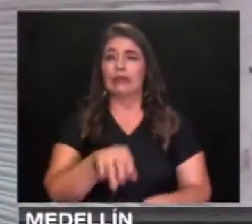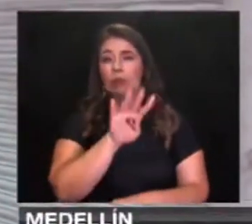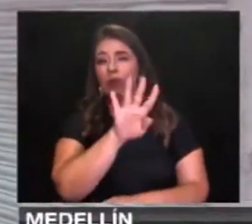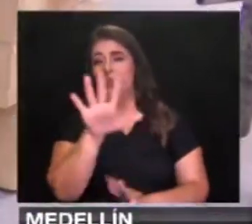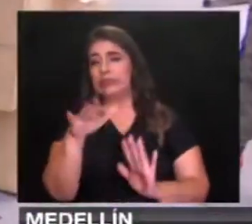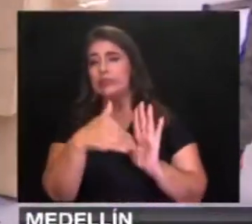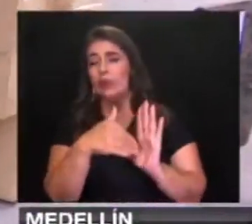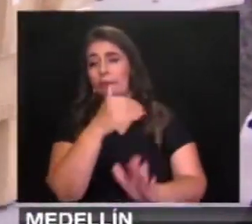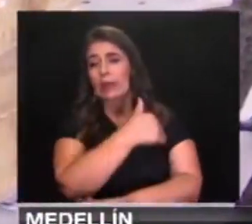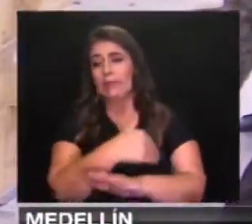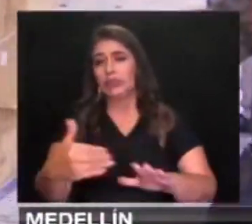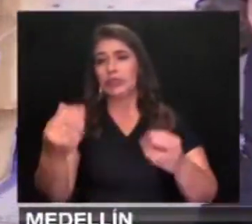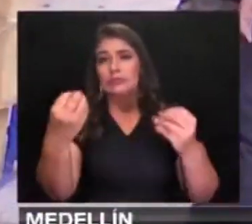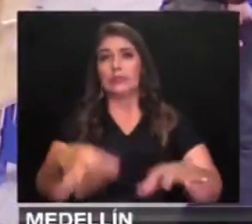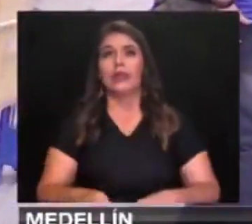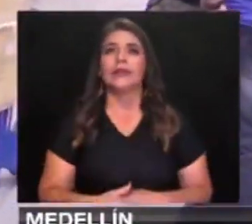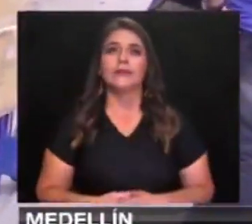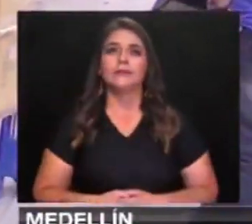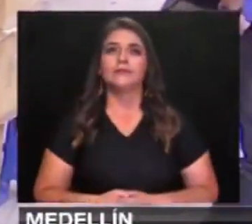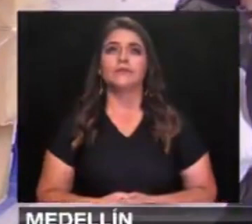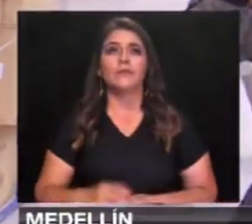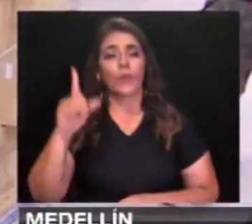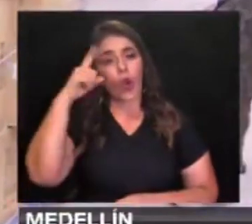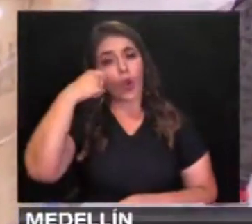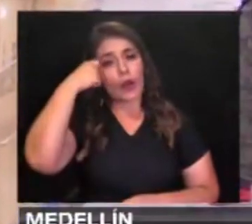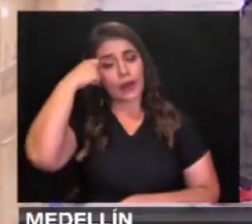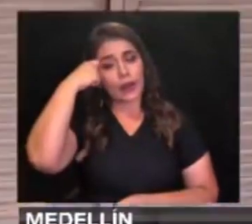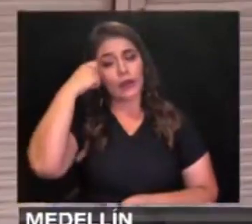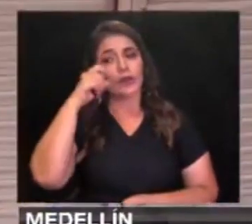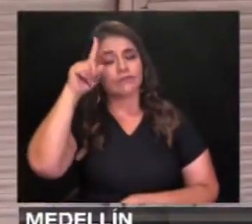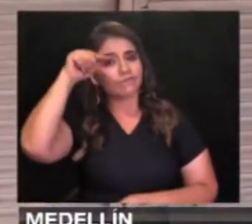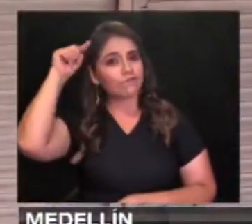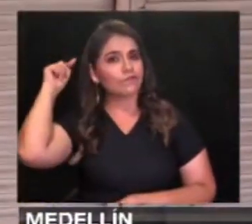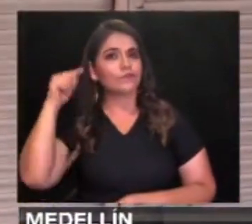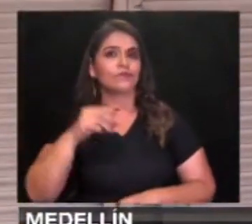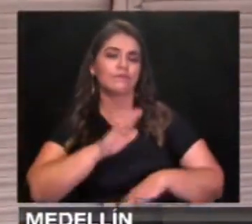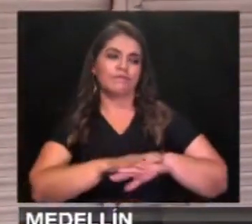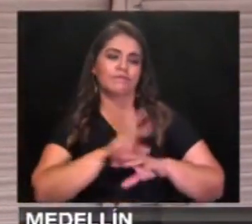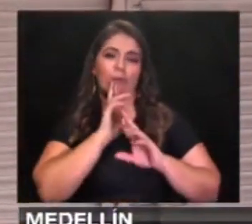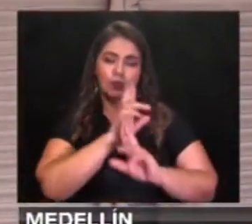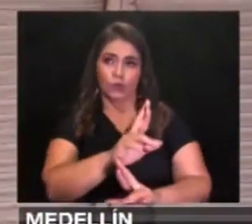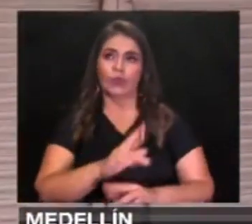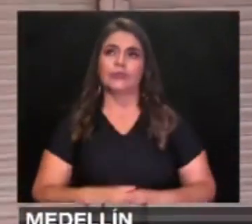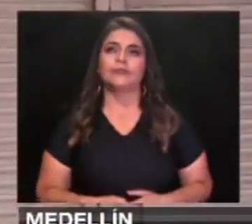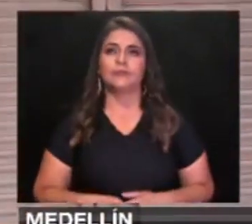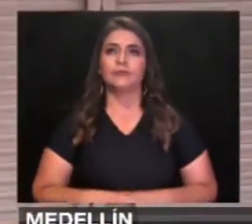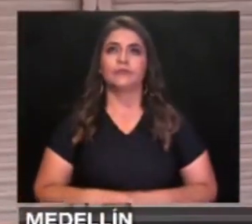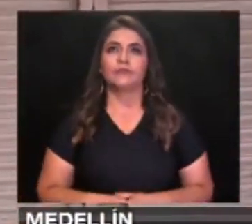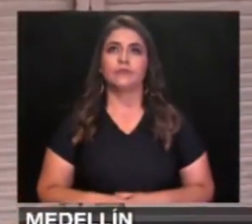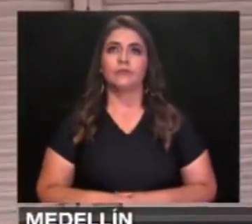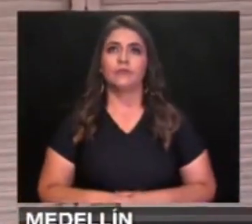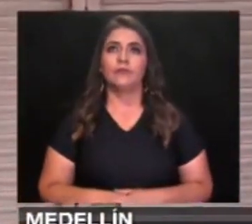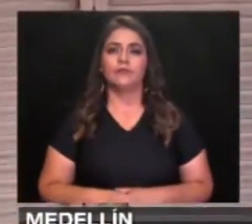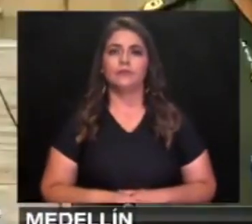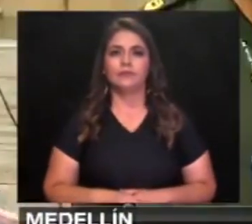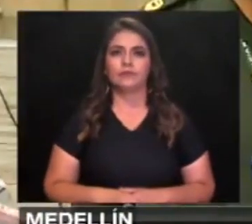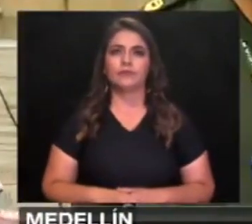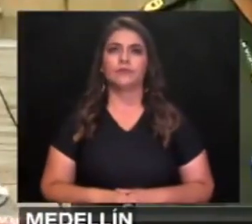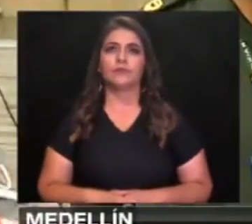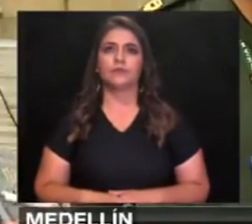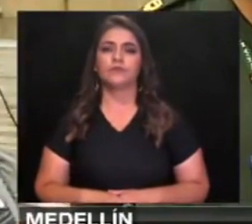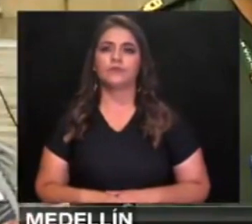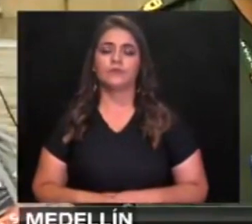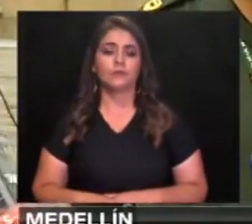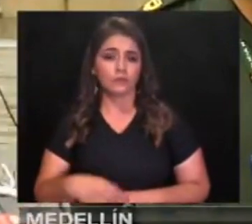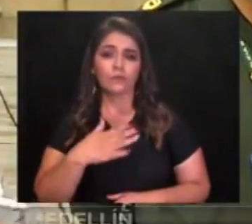mil millones de pesos. El gobernador Aníbal Gaviria Correa fijó su posición sobre el permitir la apertura del comercio. Yo